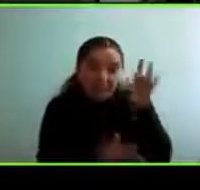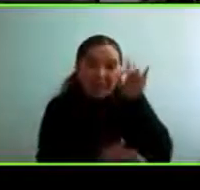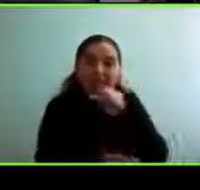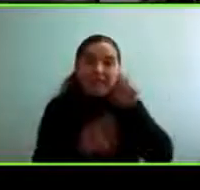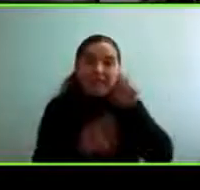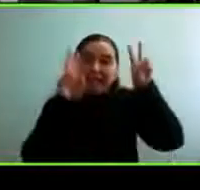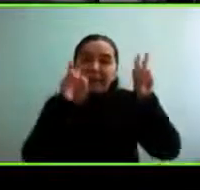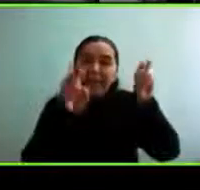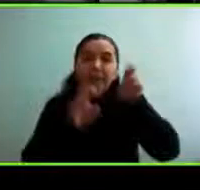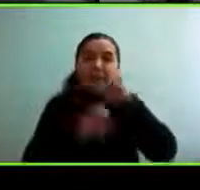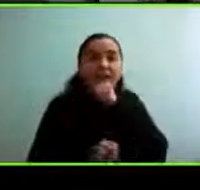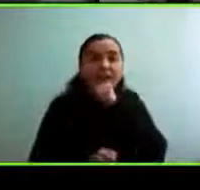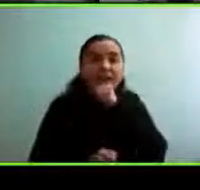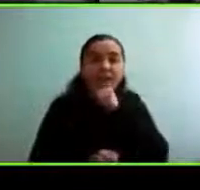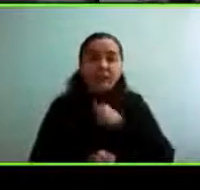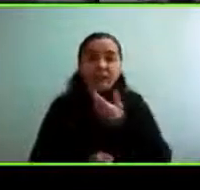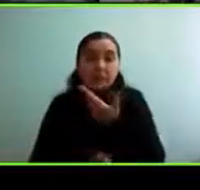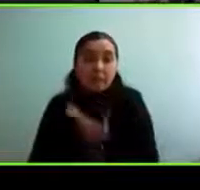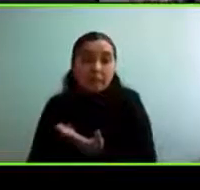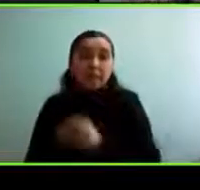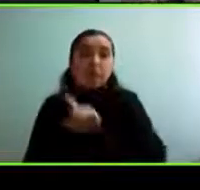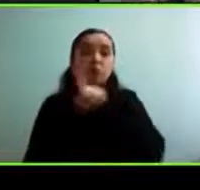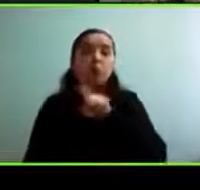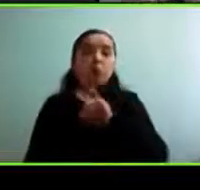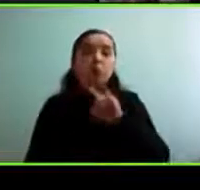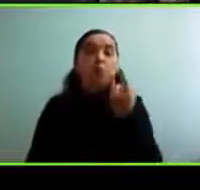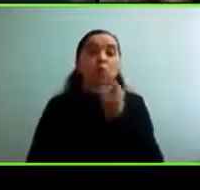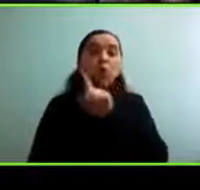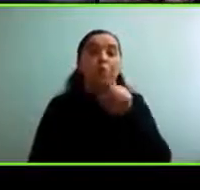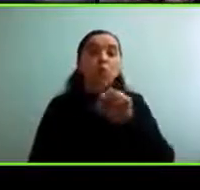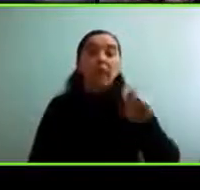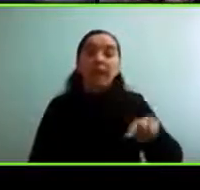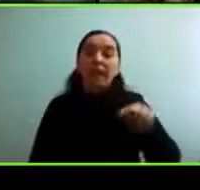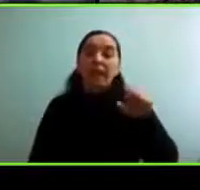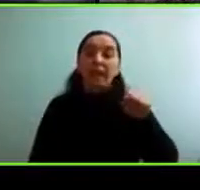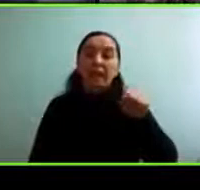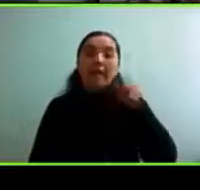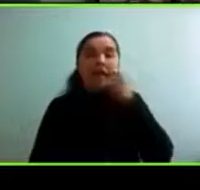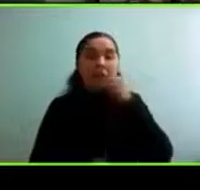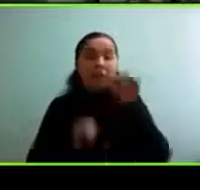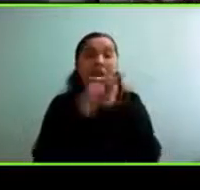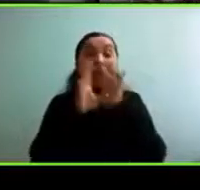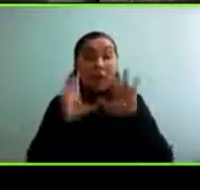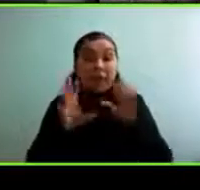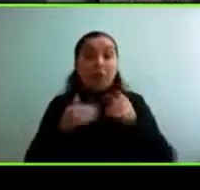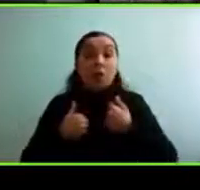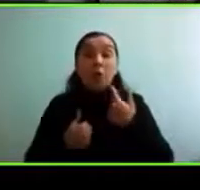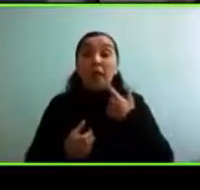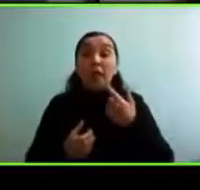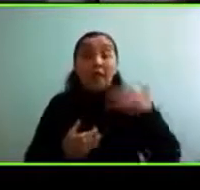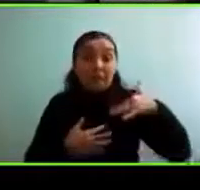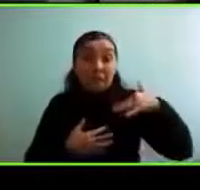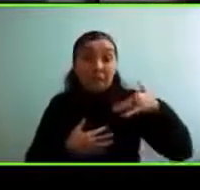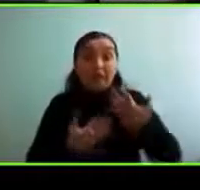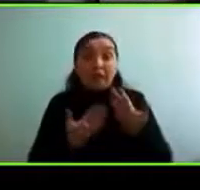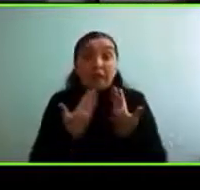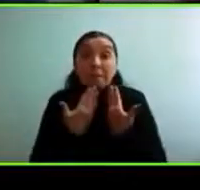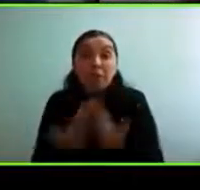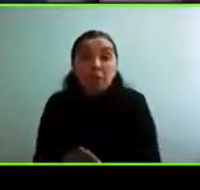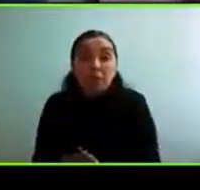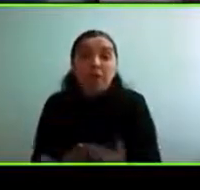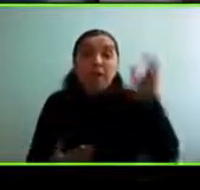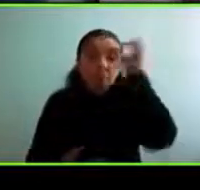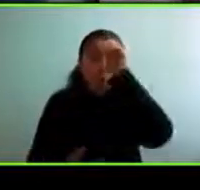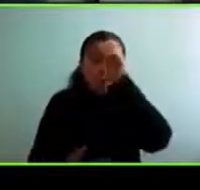yo creo que con la presentación de Susana nos queda más o menos claro de por qué tenemos que darle importancia a esto, pero para ustedes, en su opinión,